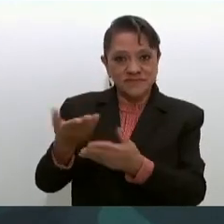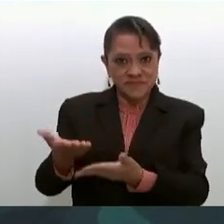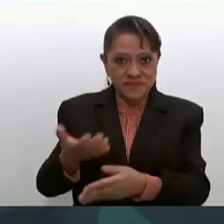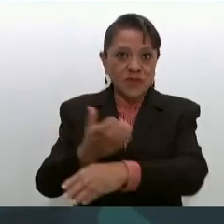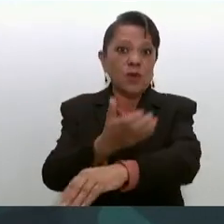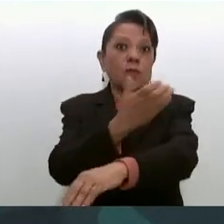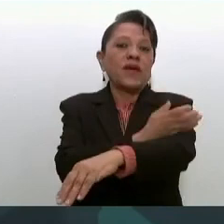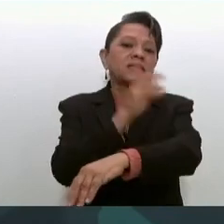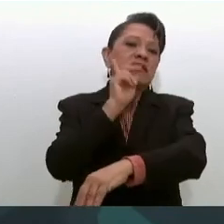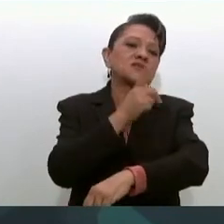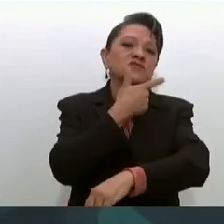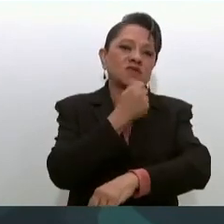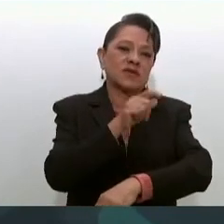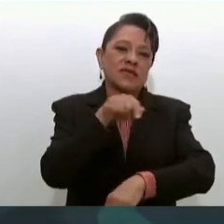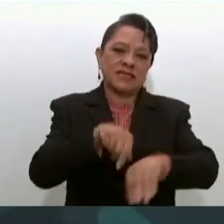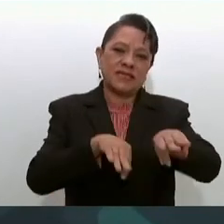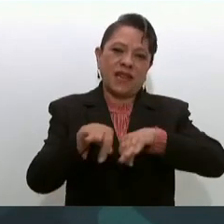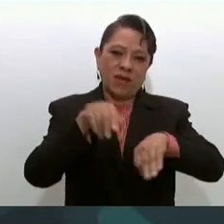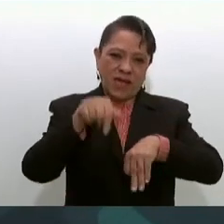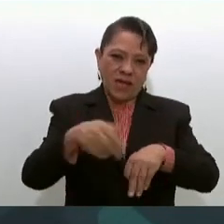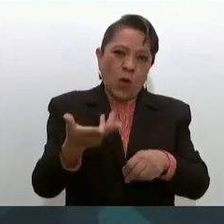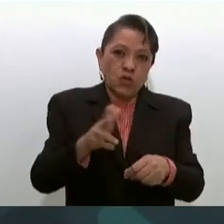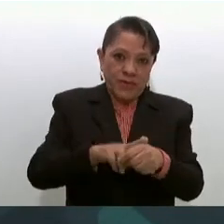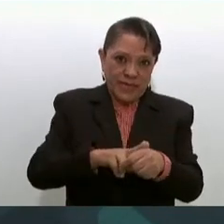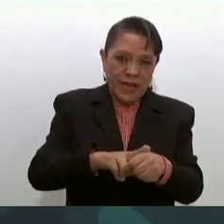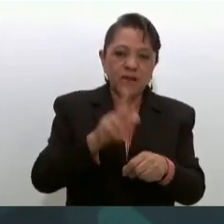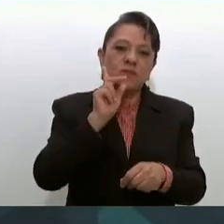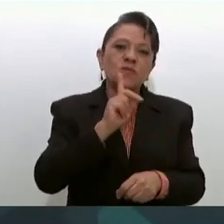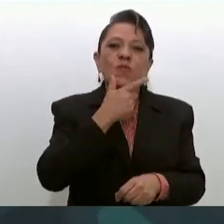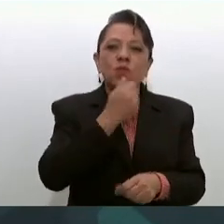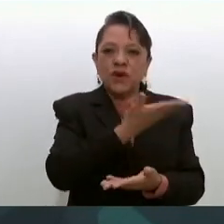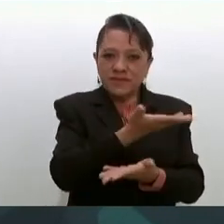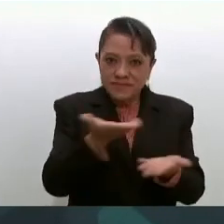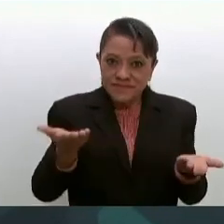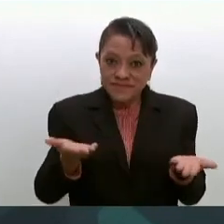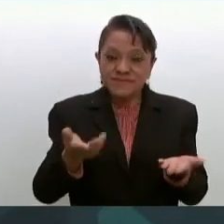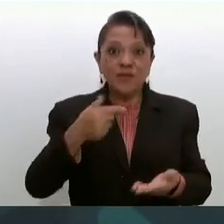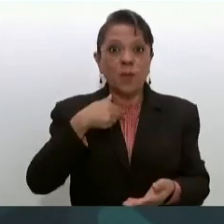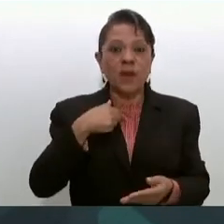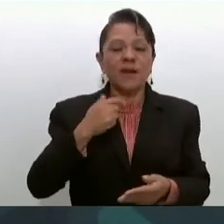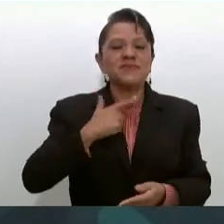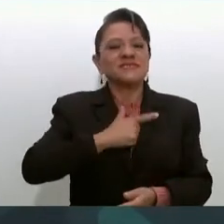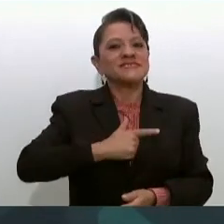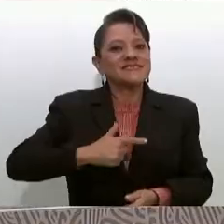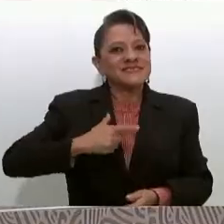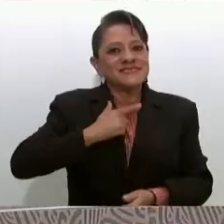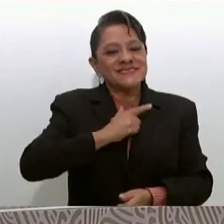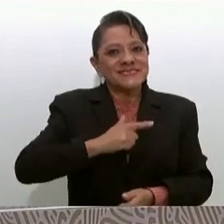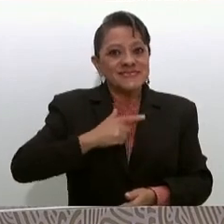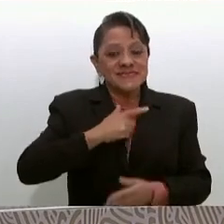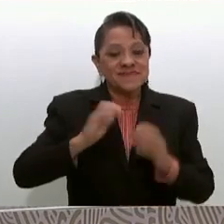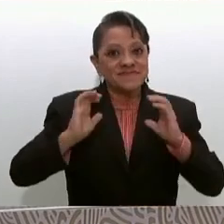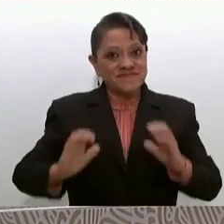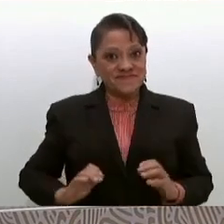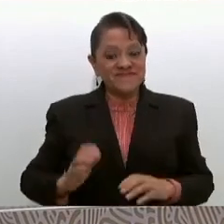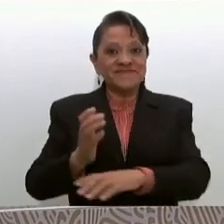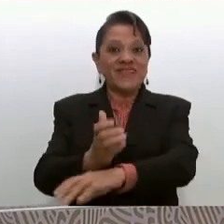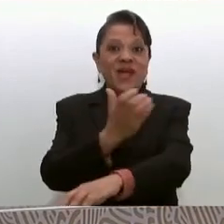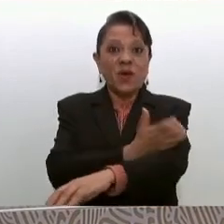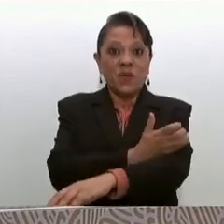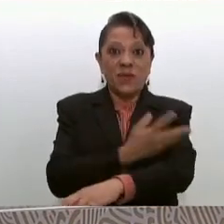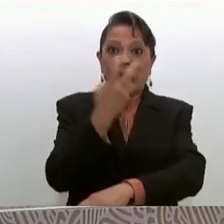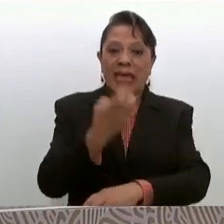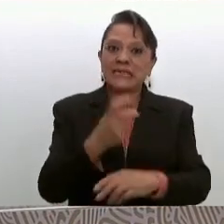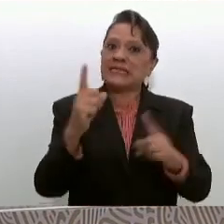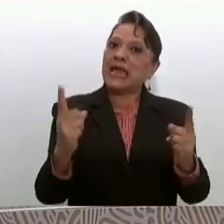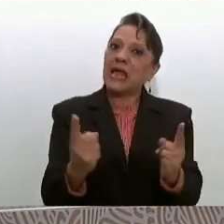de este hospital. Señoras y señores. Es para mí una gran satisfacción que nos acompañen en